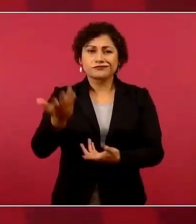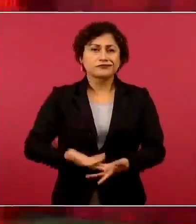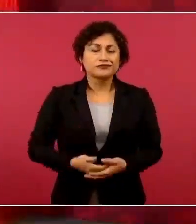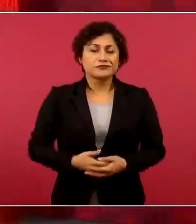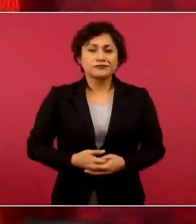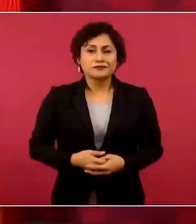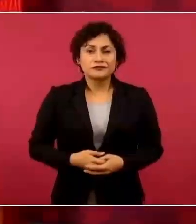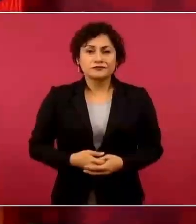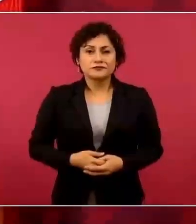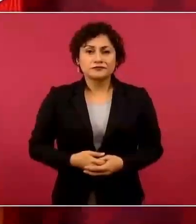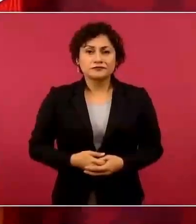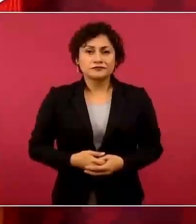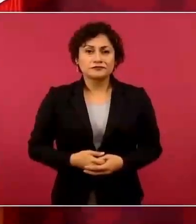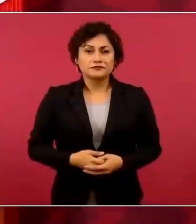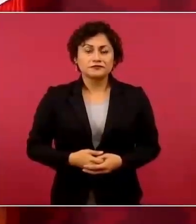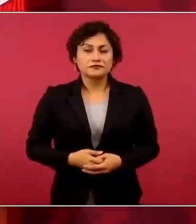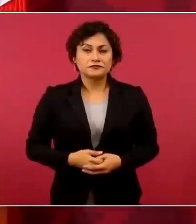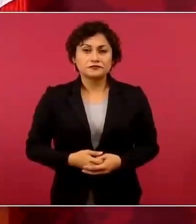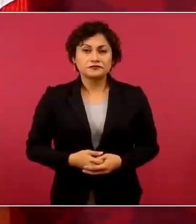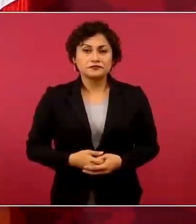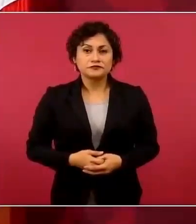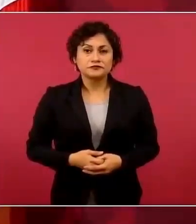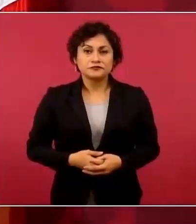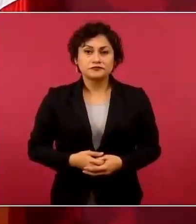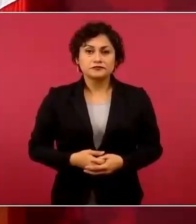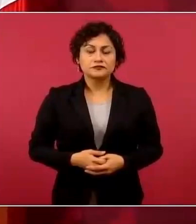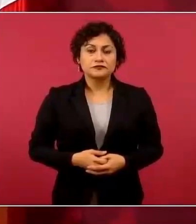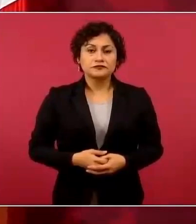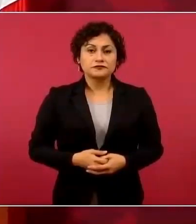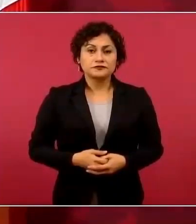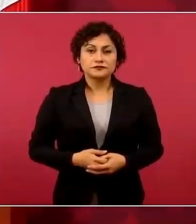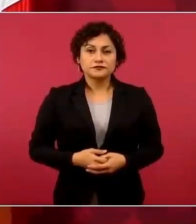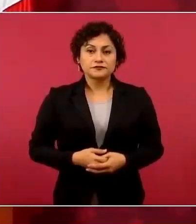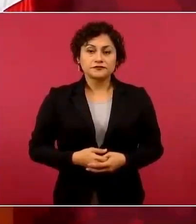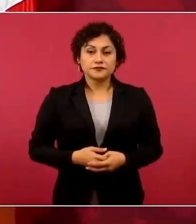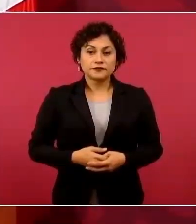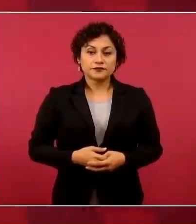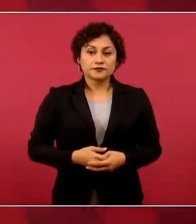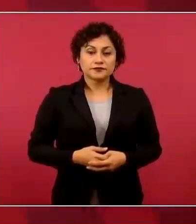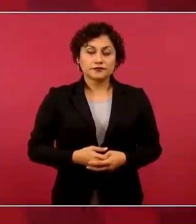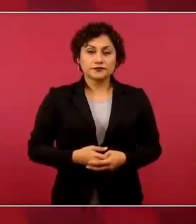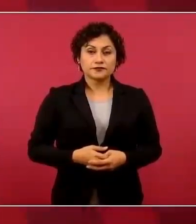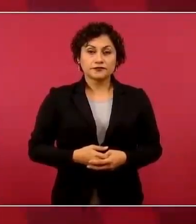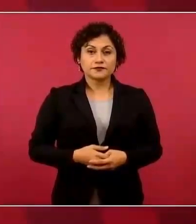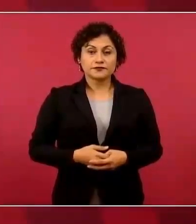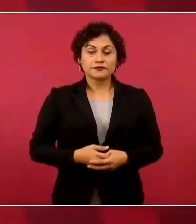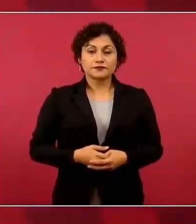Ah, es que es un